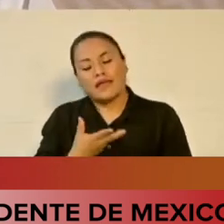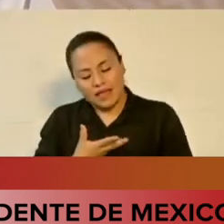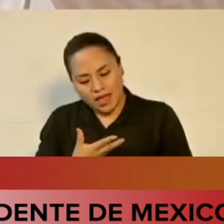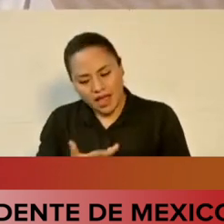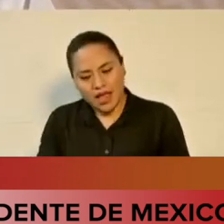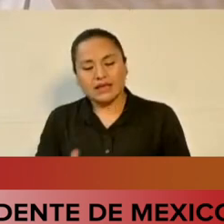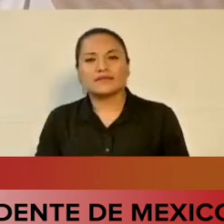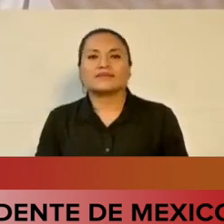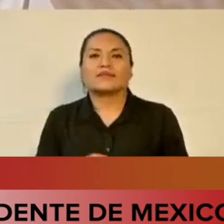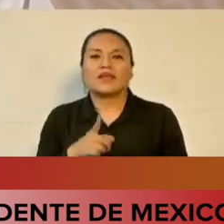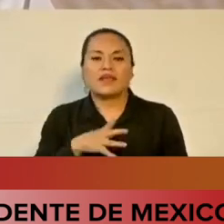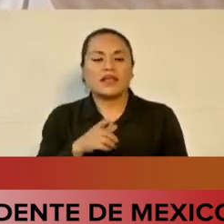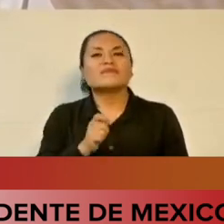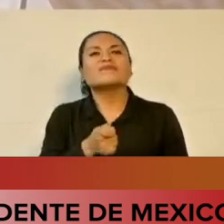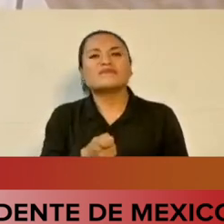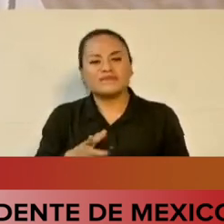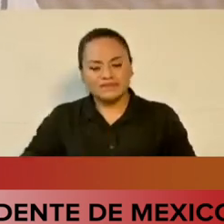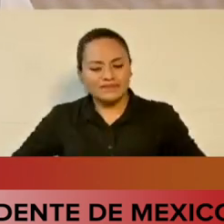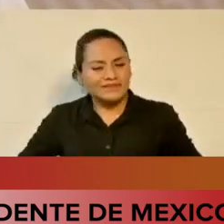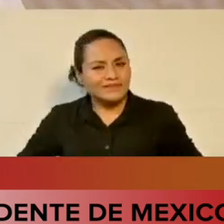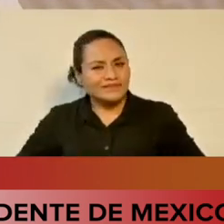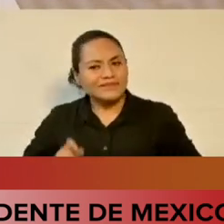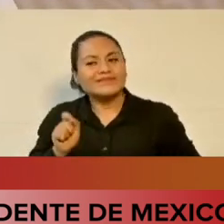una peculiaridad,